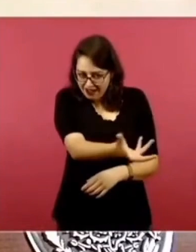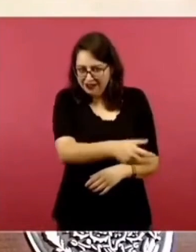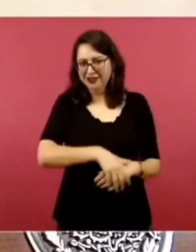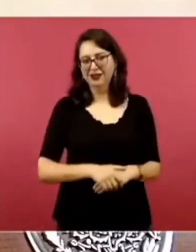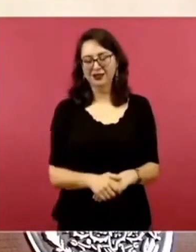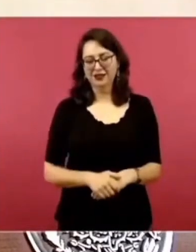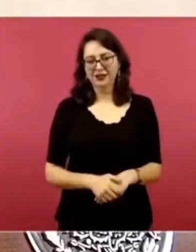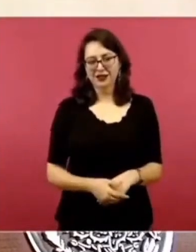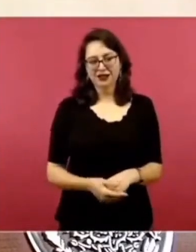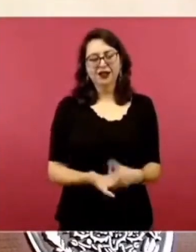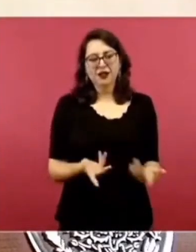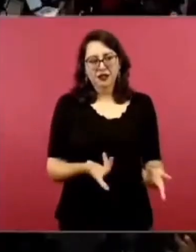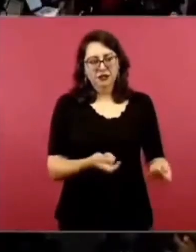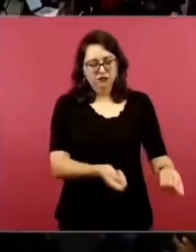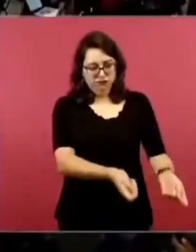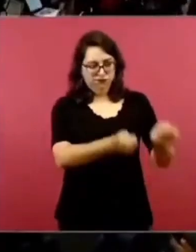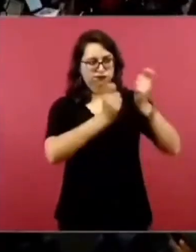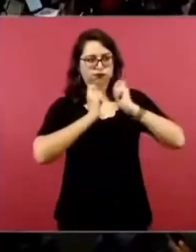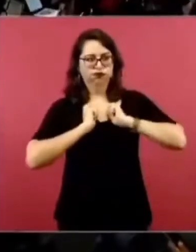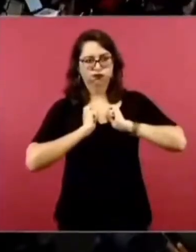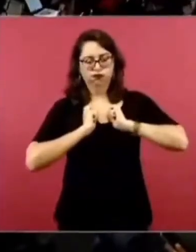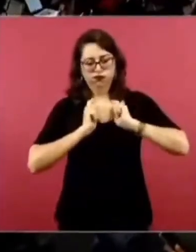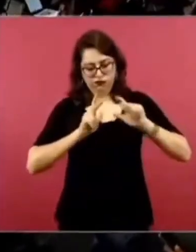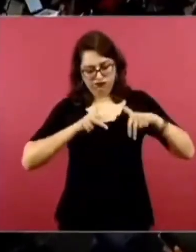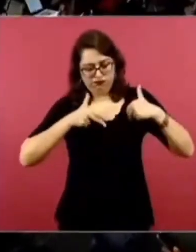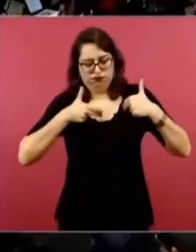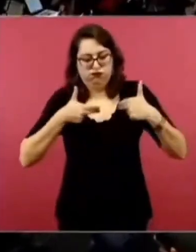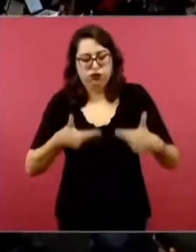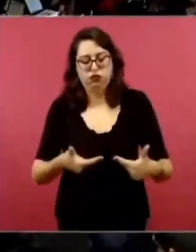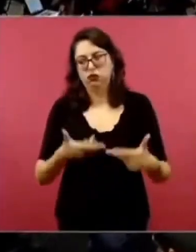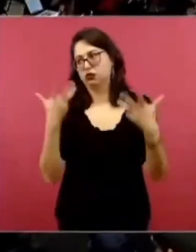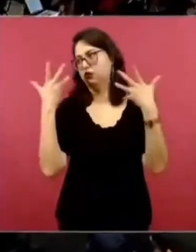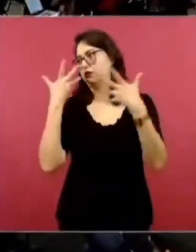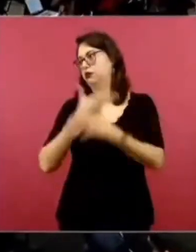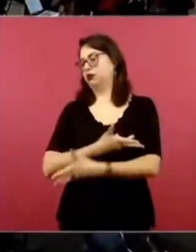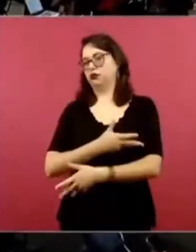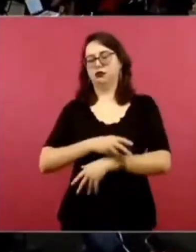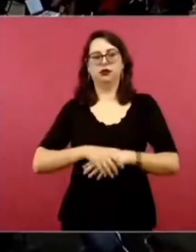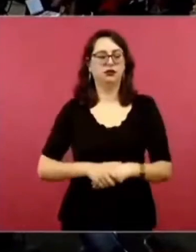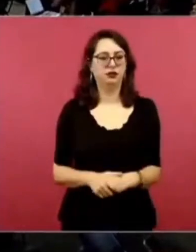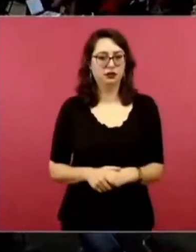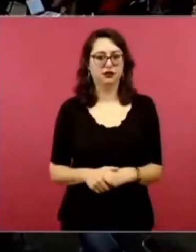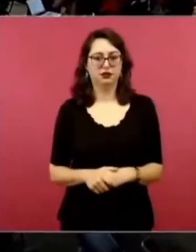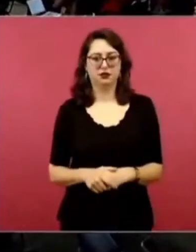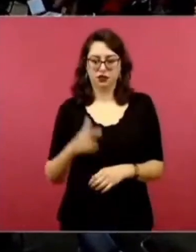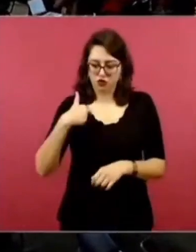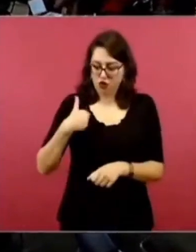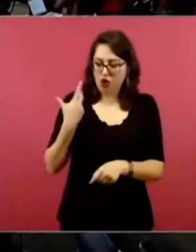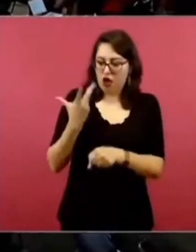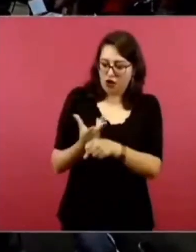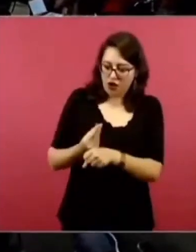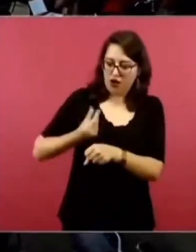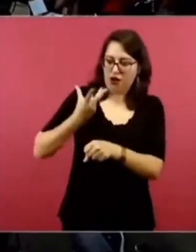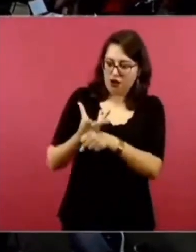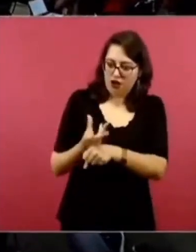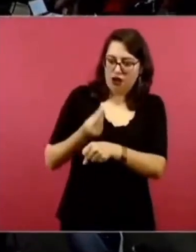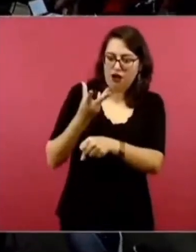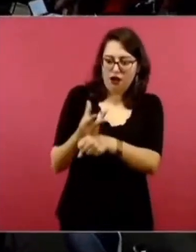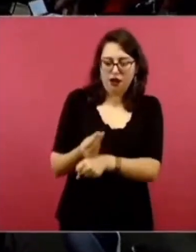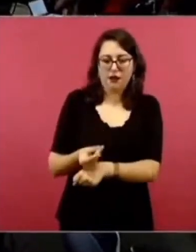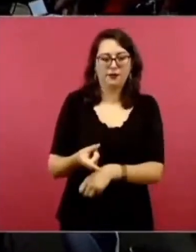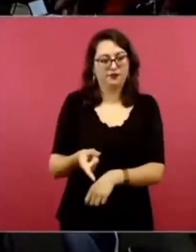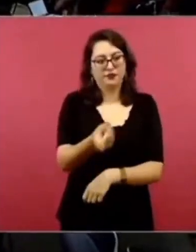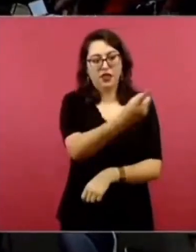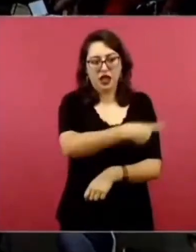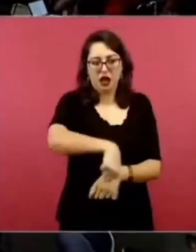a la que ellos pertenecen y defienden. pero quisieran que fracasáramos. Se